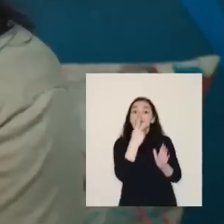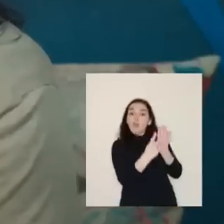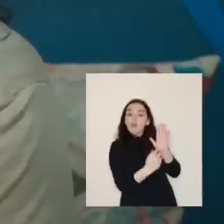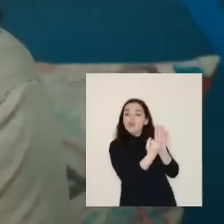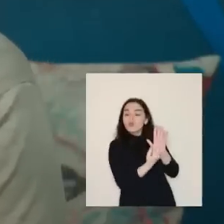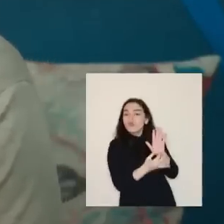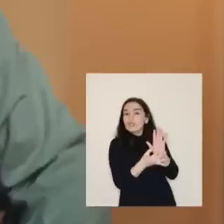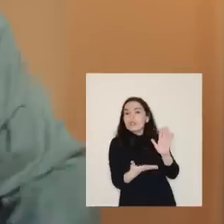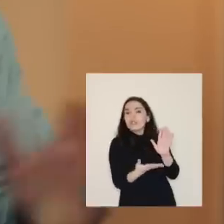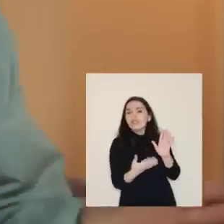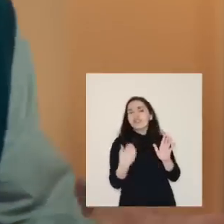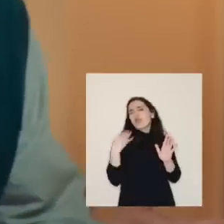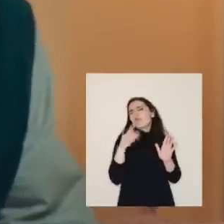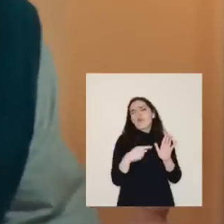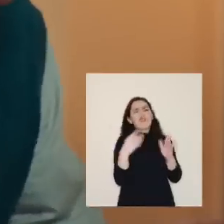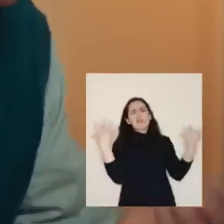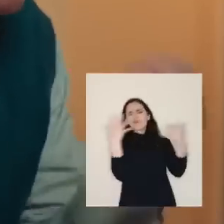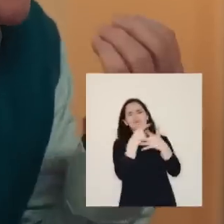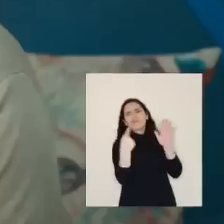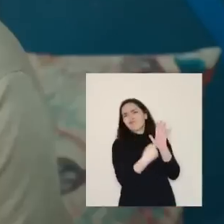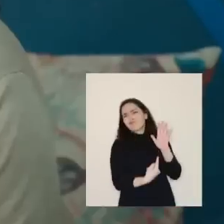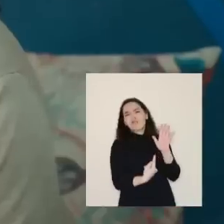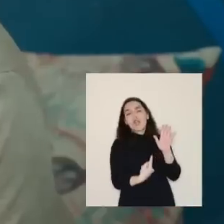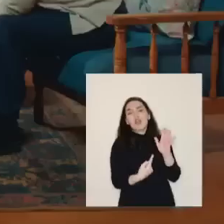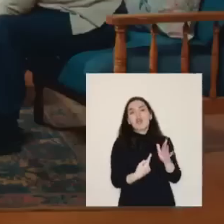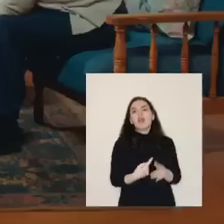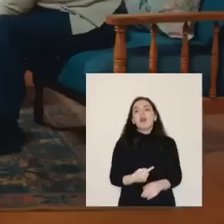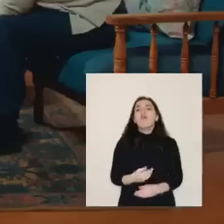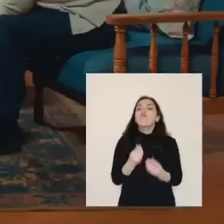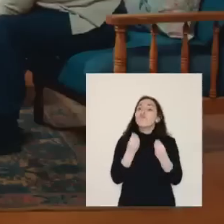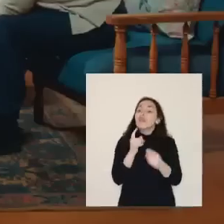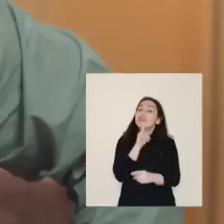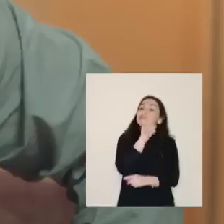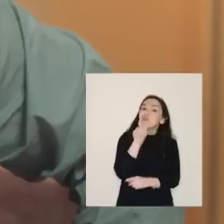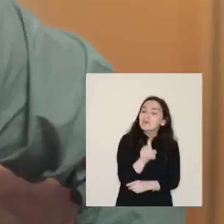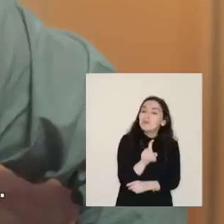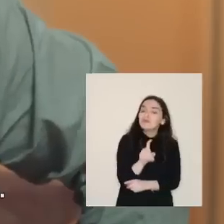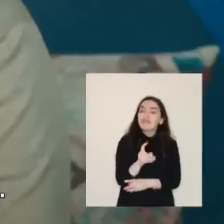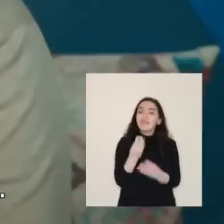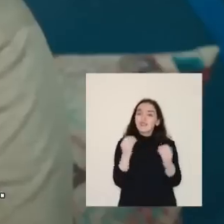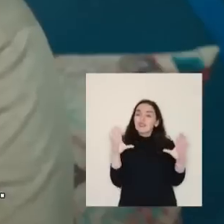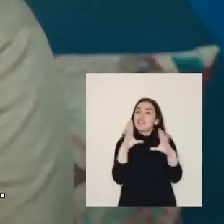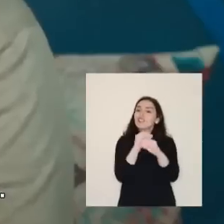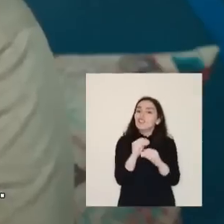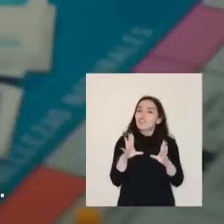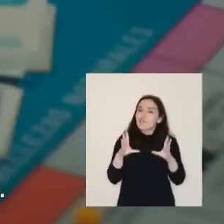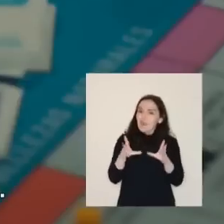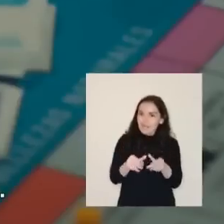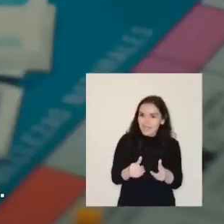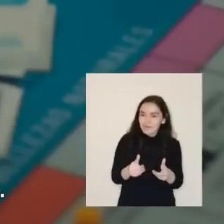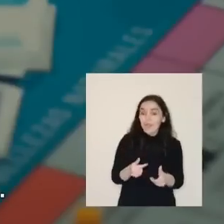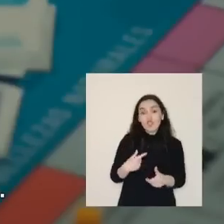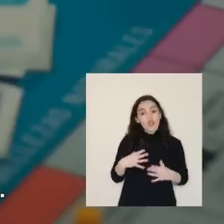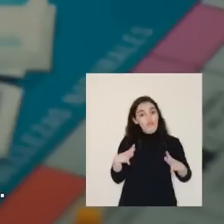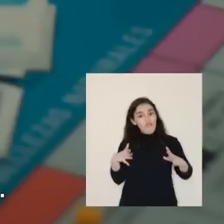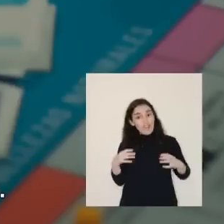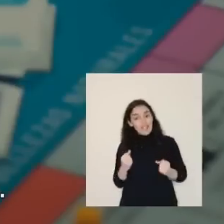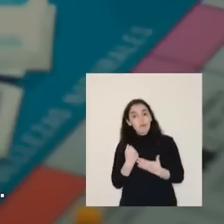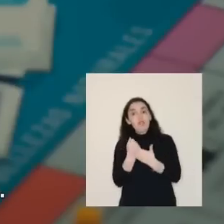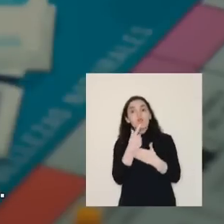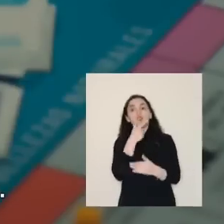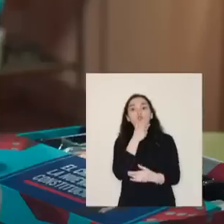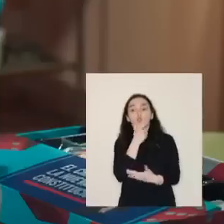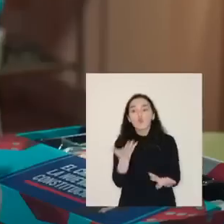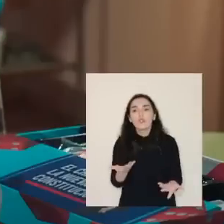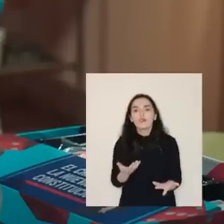veamos qué es lo que dicen las instrucciones. Está lo mismo, son muy enredadas. No. Muy buena pregunta. Buenas noches, familia. Encantado de ayudar